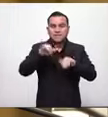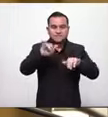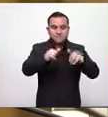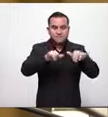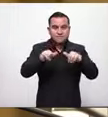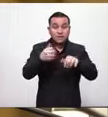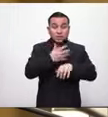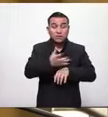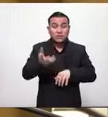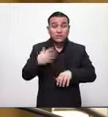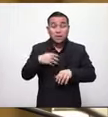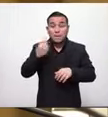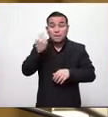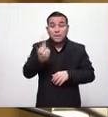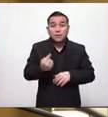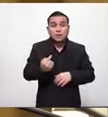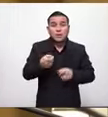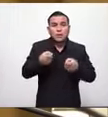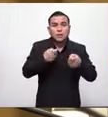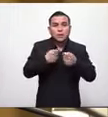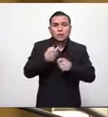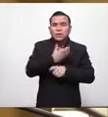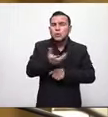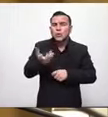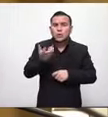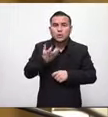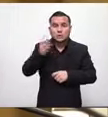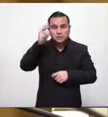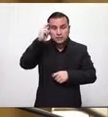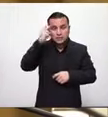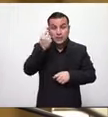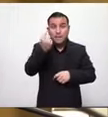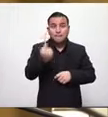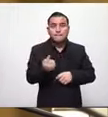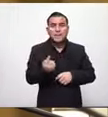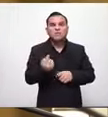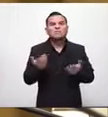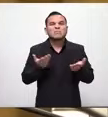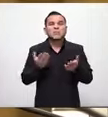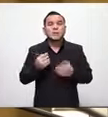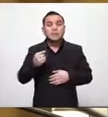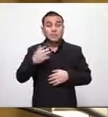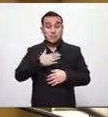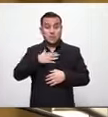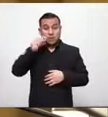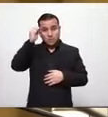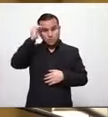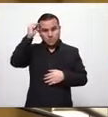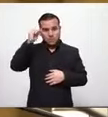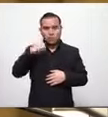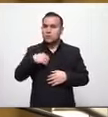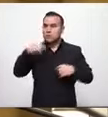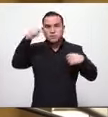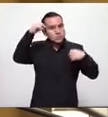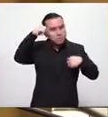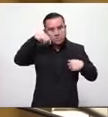integrantes y las personas que manejan sus agendas son personas de verdad a mi juicio insensibles